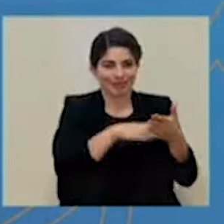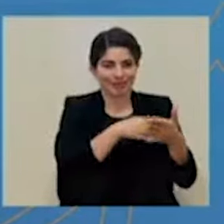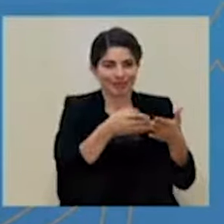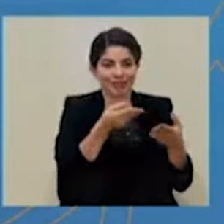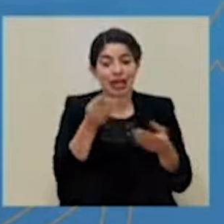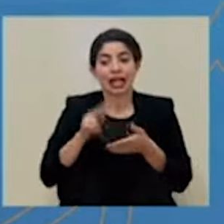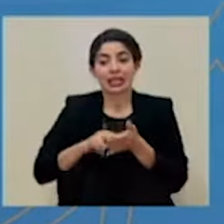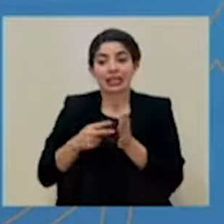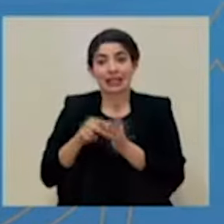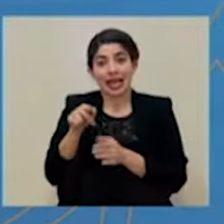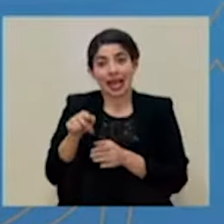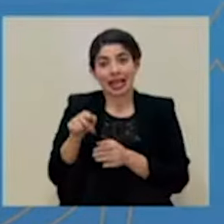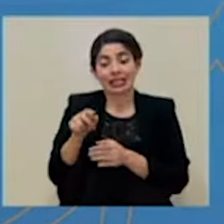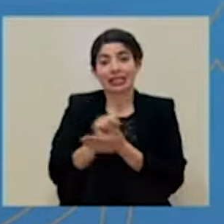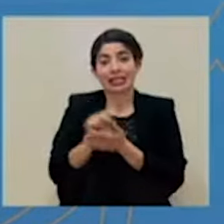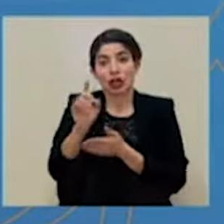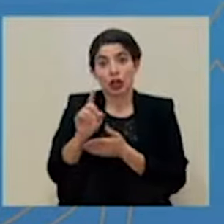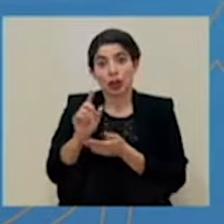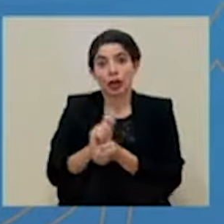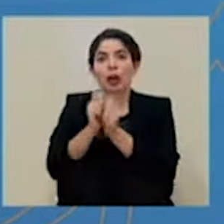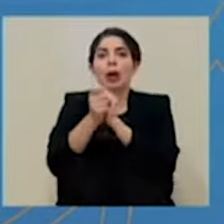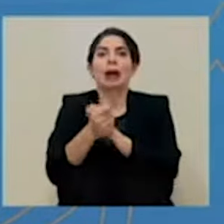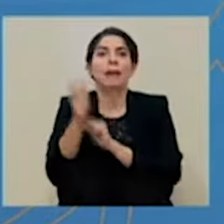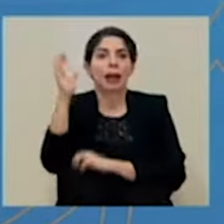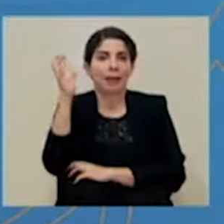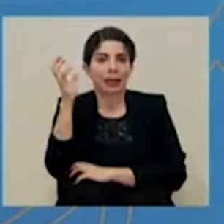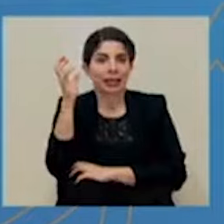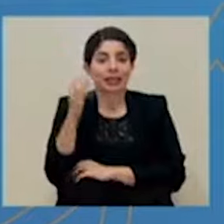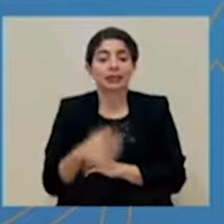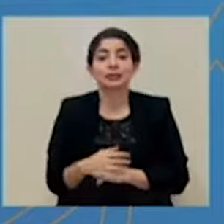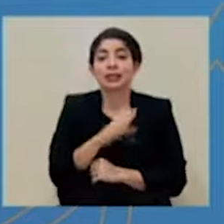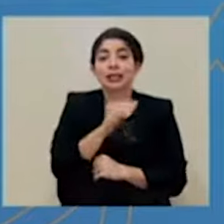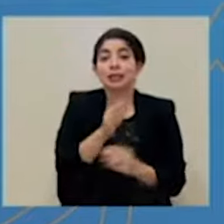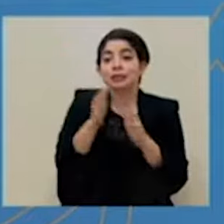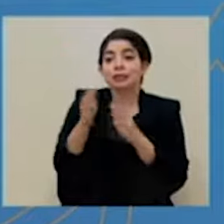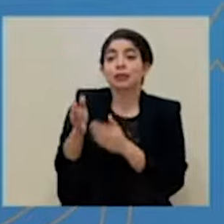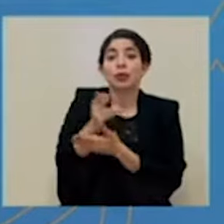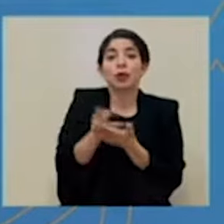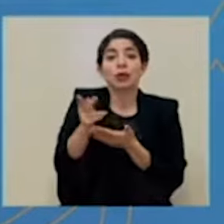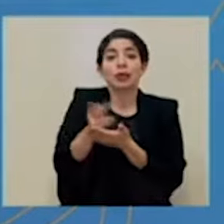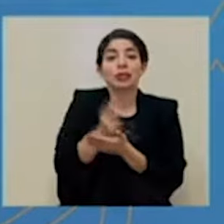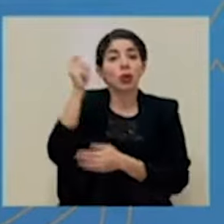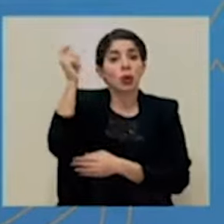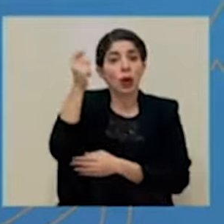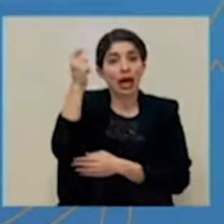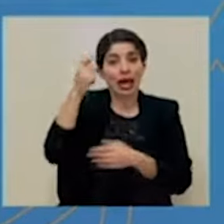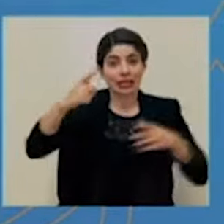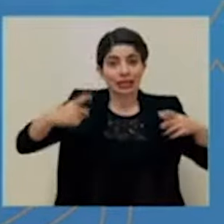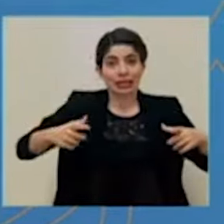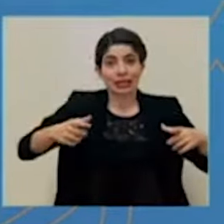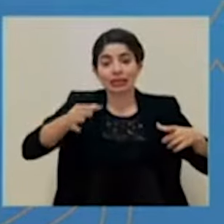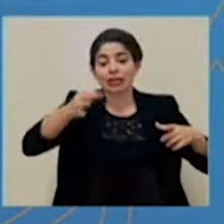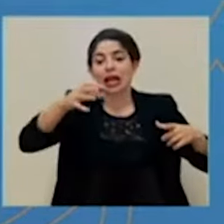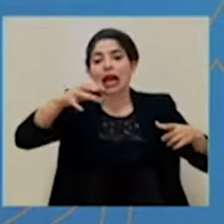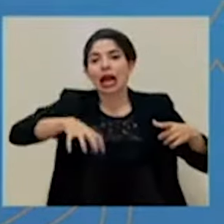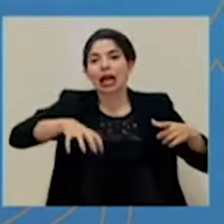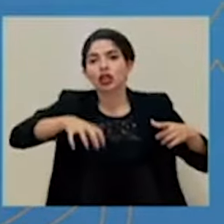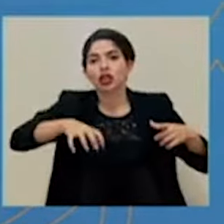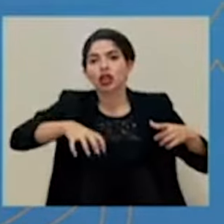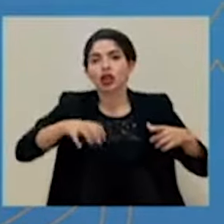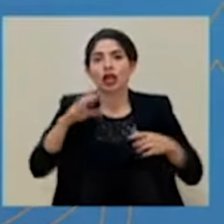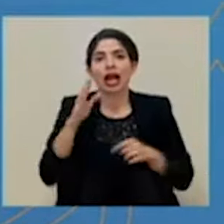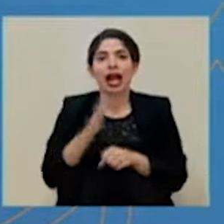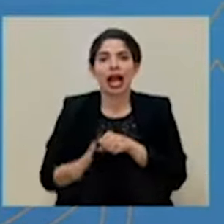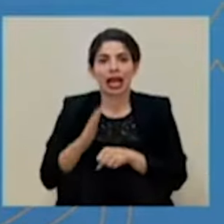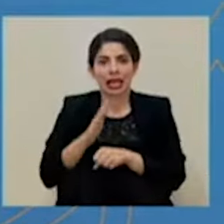tanto pasa a la condición de alerta amarilla, y en la provincia de Guanacaste, el cantón de de